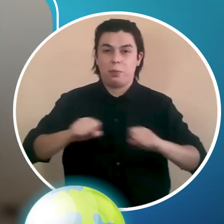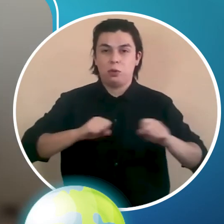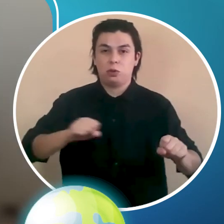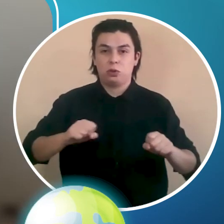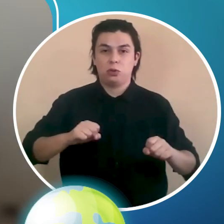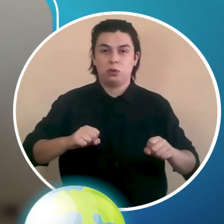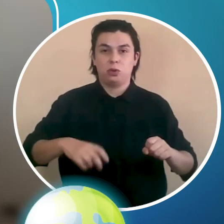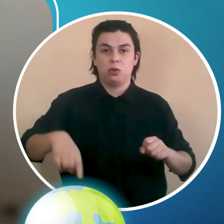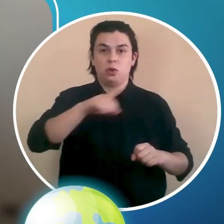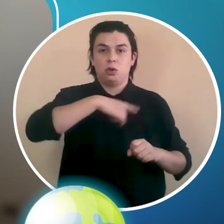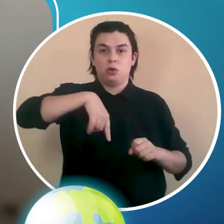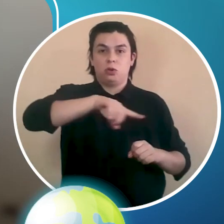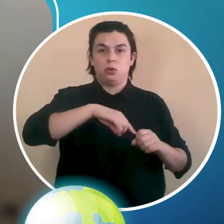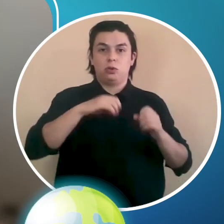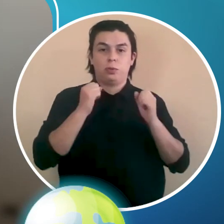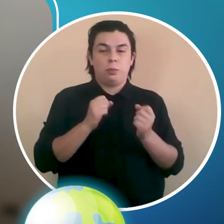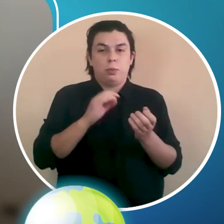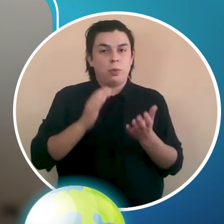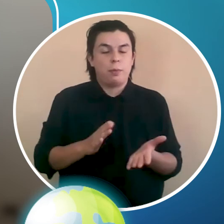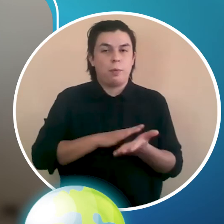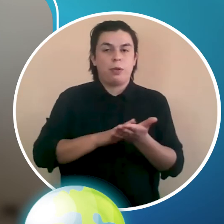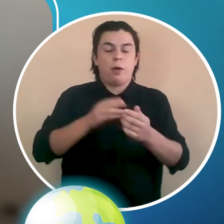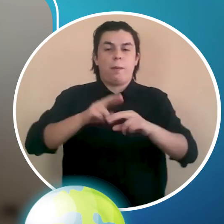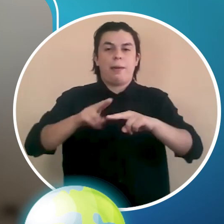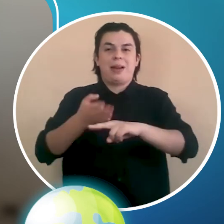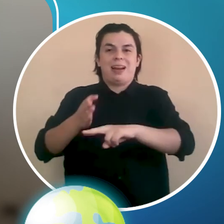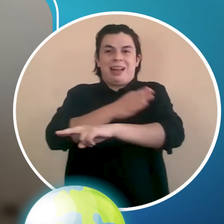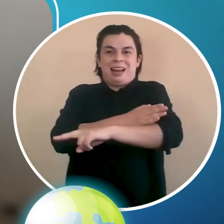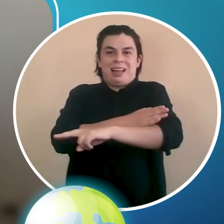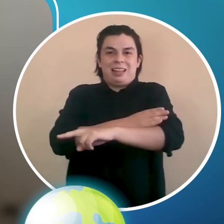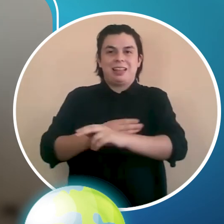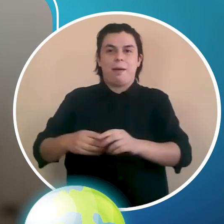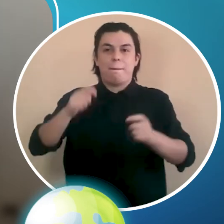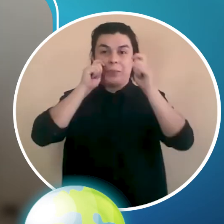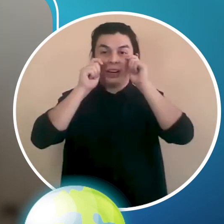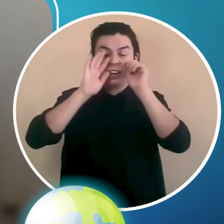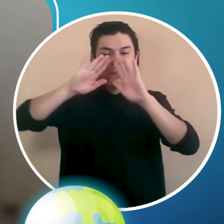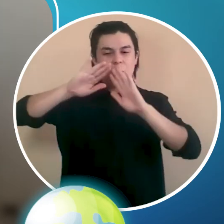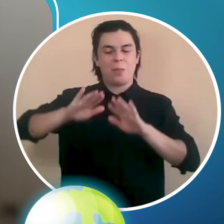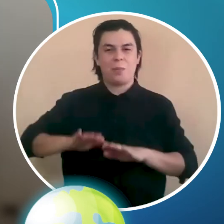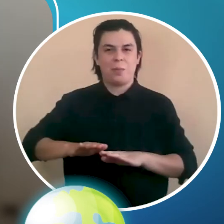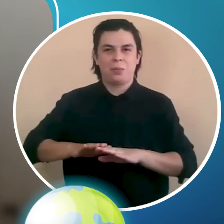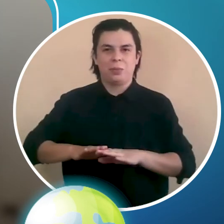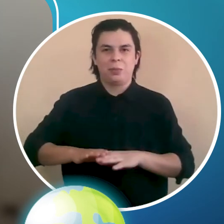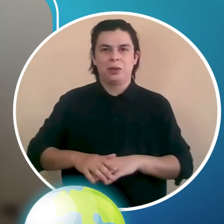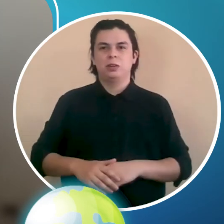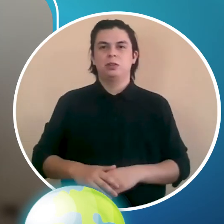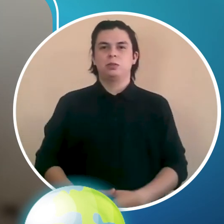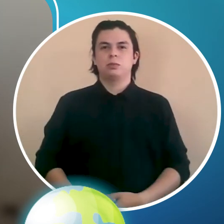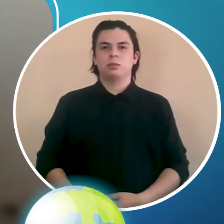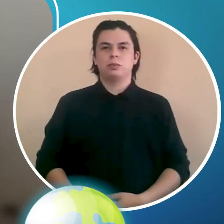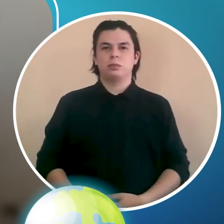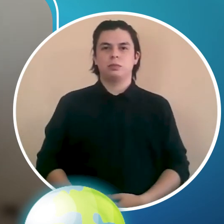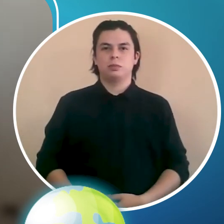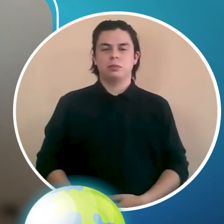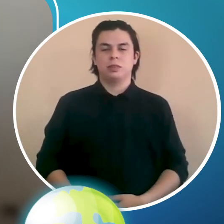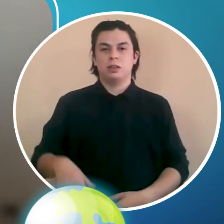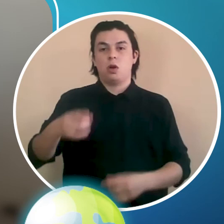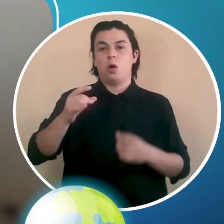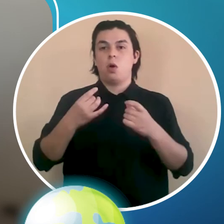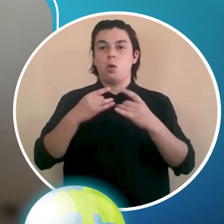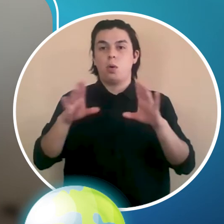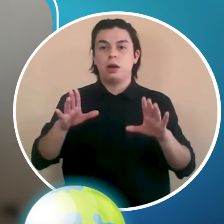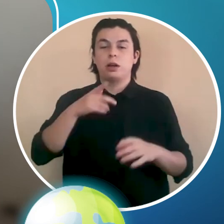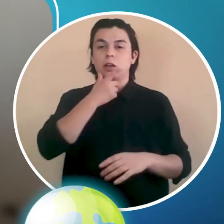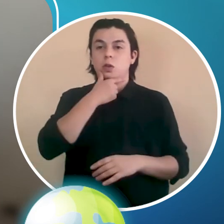y mejor conozcamos nuestro planeta, mejor podremos mitigar sus riesgos. Nos vemos pronto, espero les haya gustado y